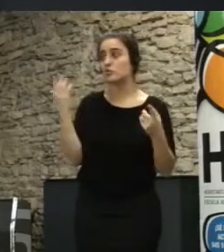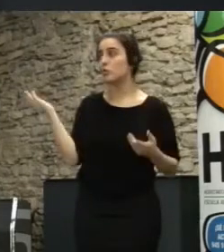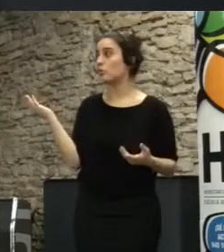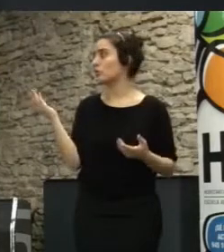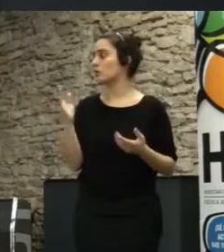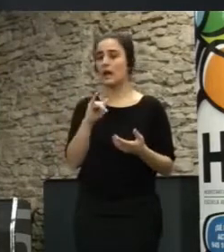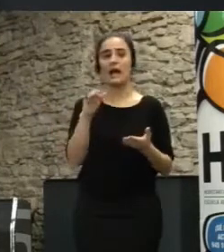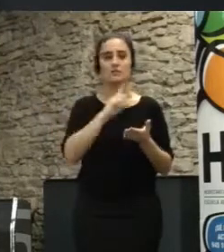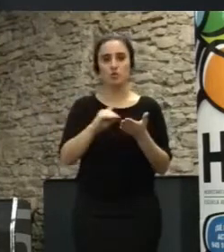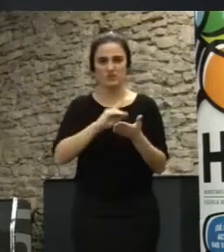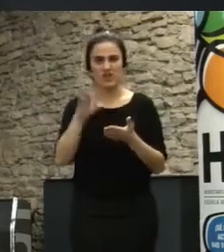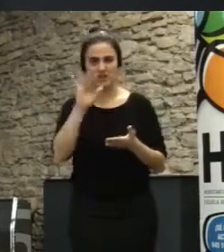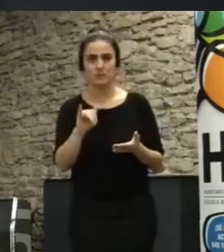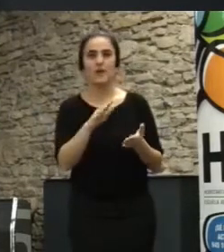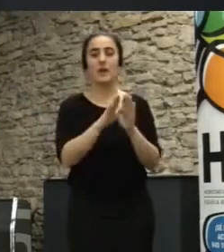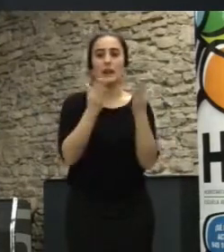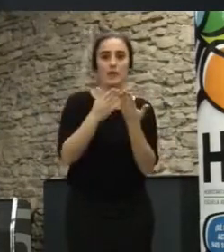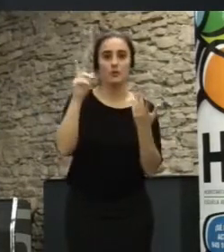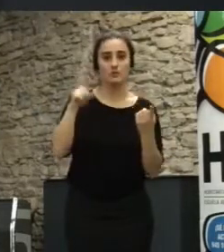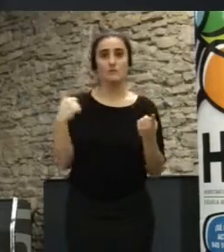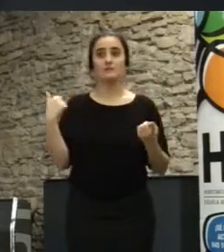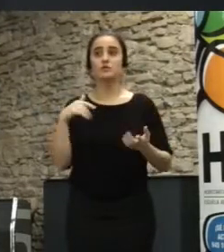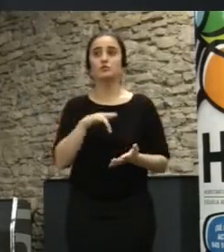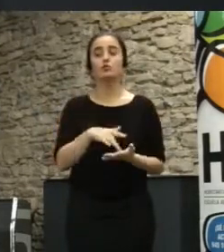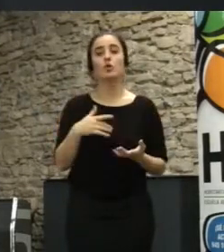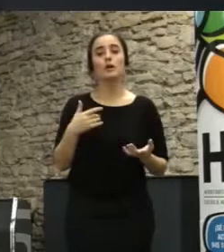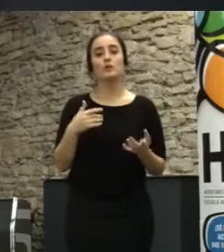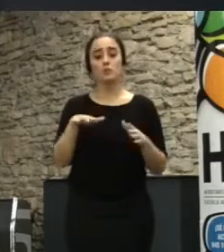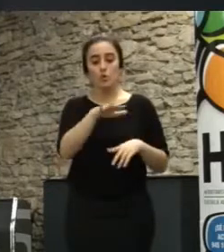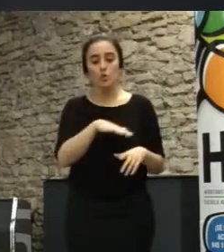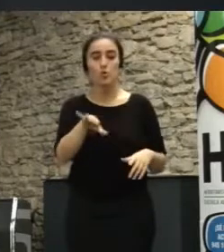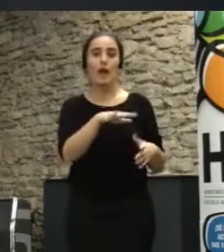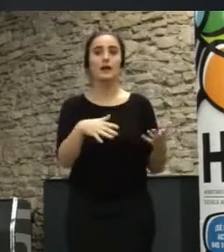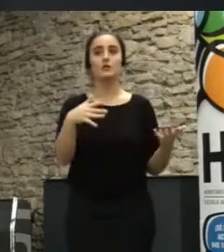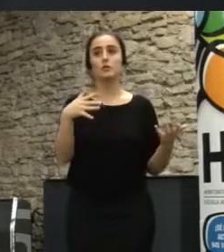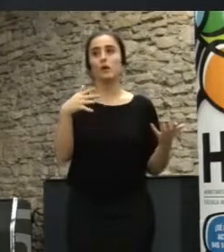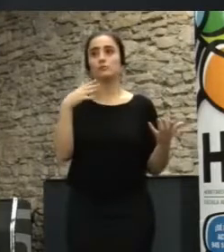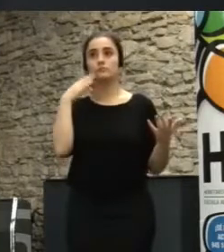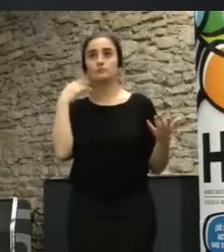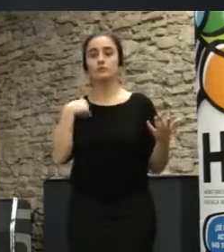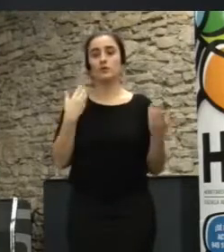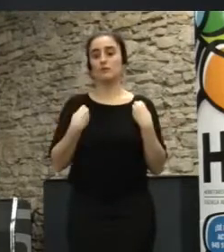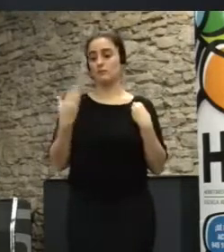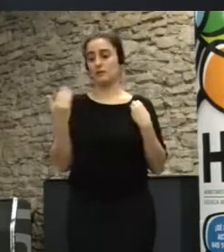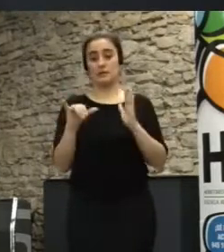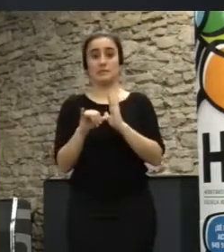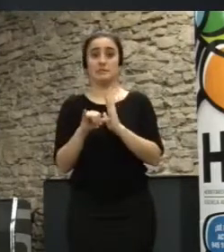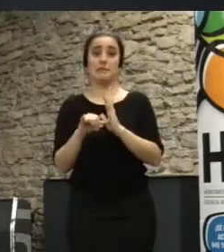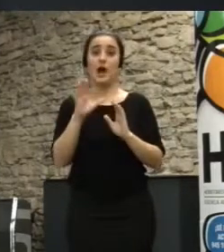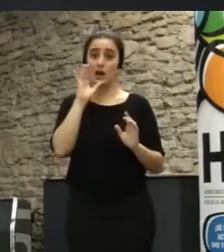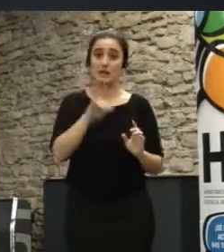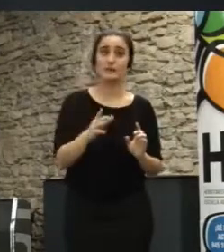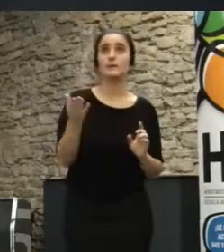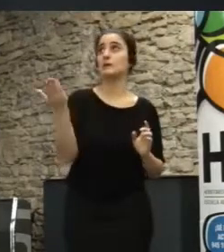bueno hay documentales hay libros el campo de Cebada ha sido un lugar como muy muy entrañable yo vivía al lado ahora sigo viviendo al lado pero